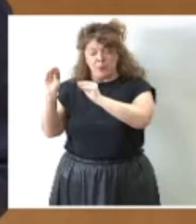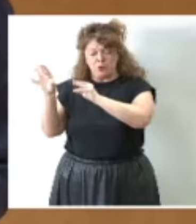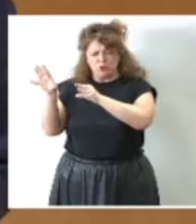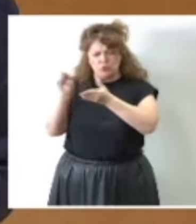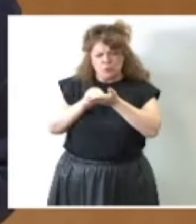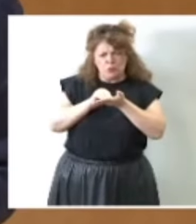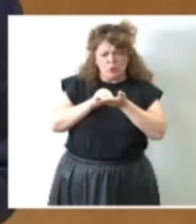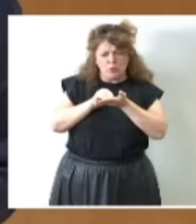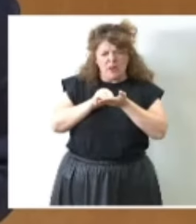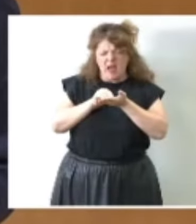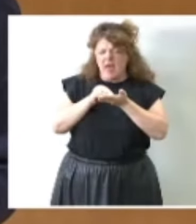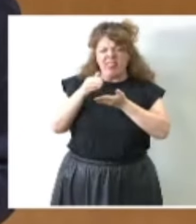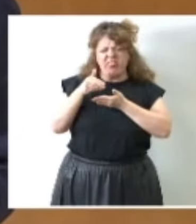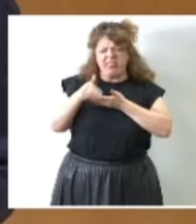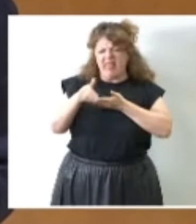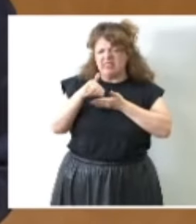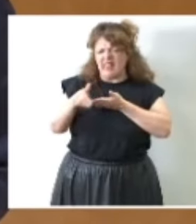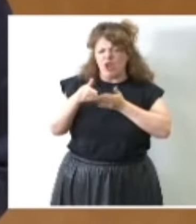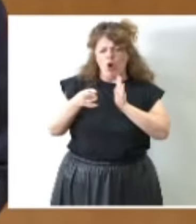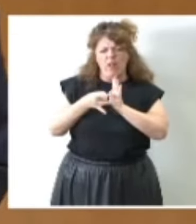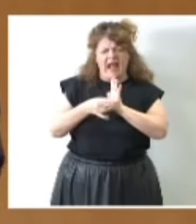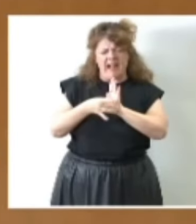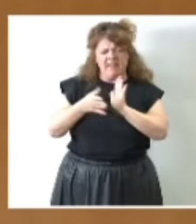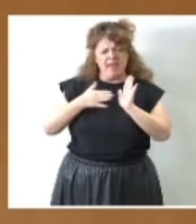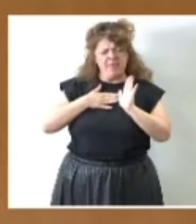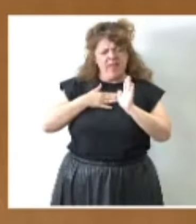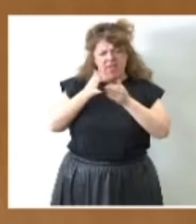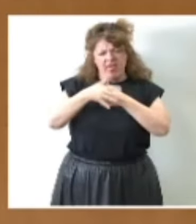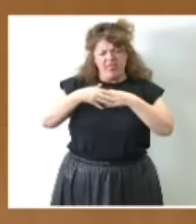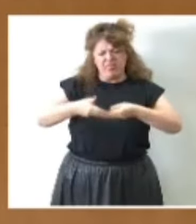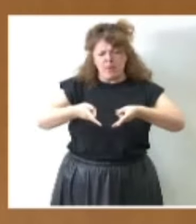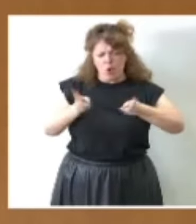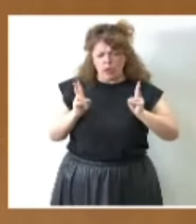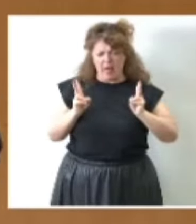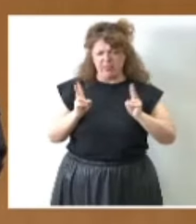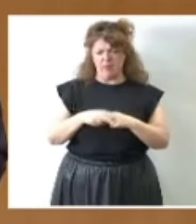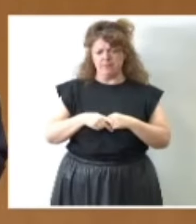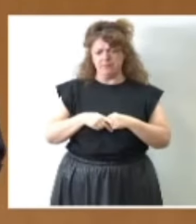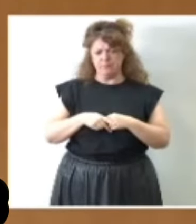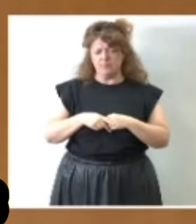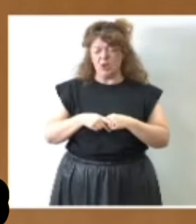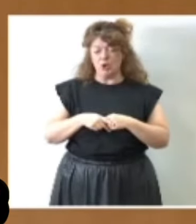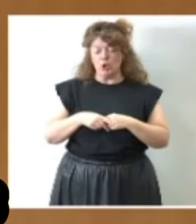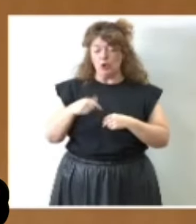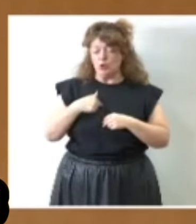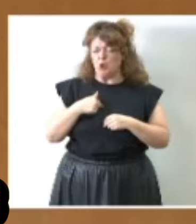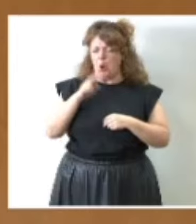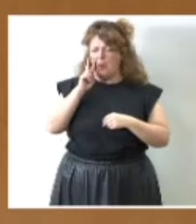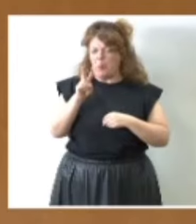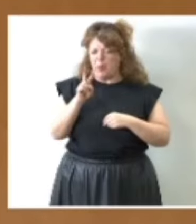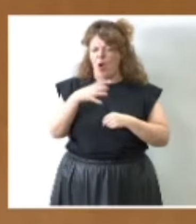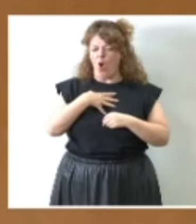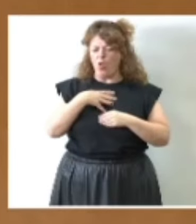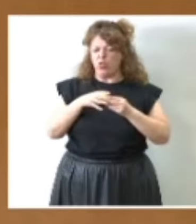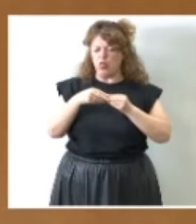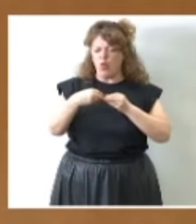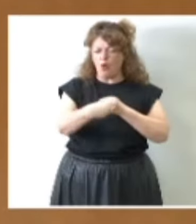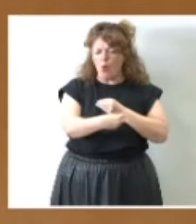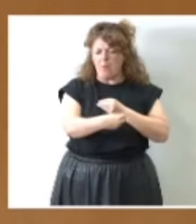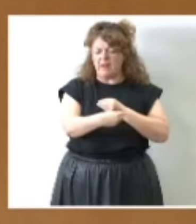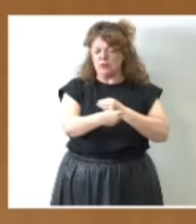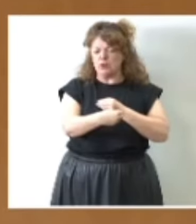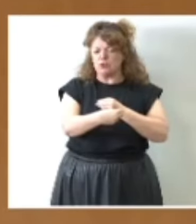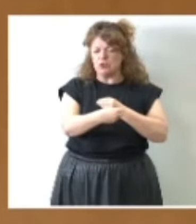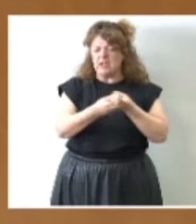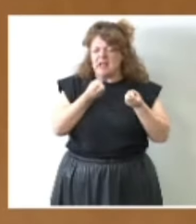deterioro de la calidad de nuestra democracia. Mucho me temo, señor Ministro, que estos documentos a los que he hecho referencia